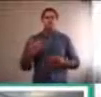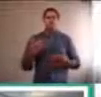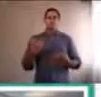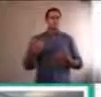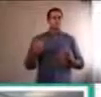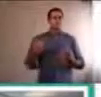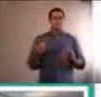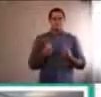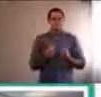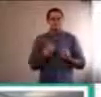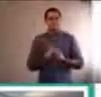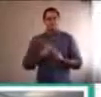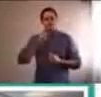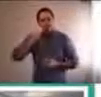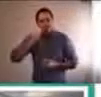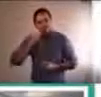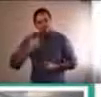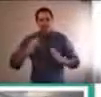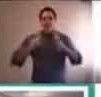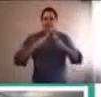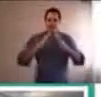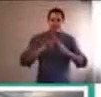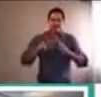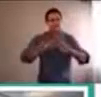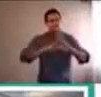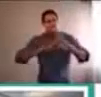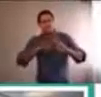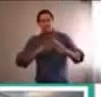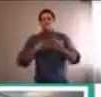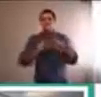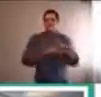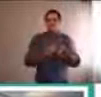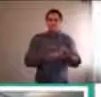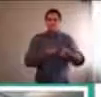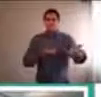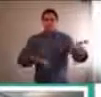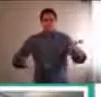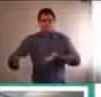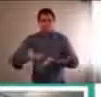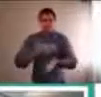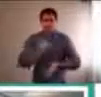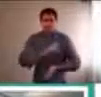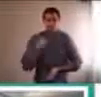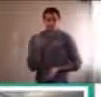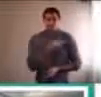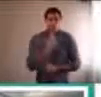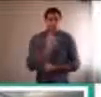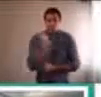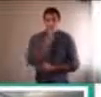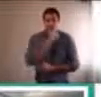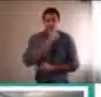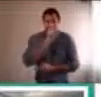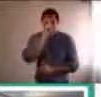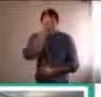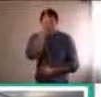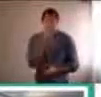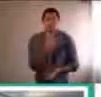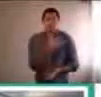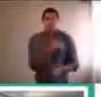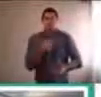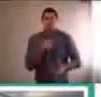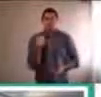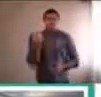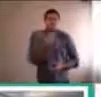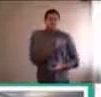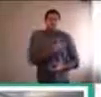de convivencia familiar, a la que no estamos acostumbrados? Porque en nuestra vida cotidiana, la cantidad de horas que